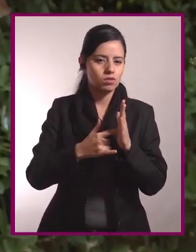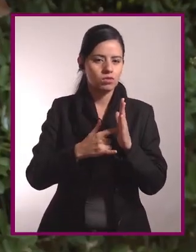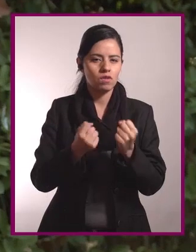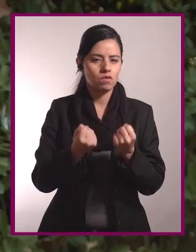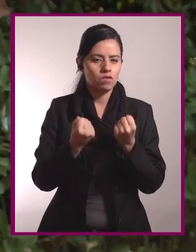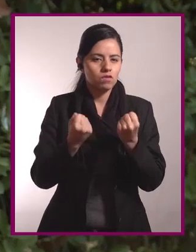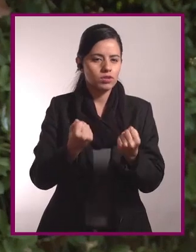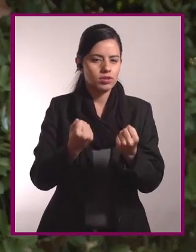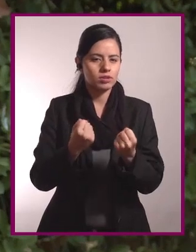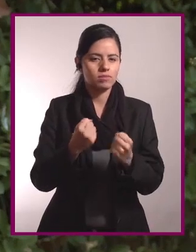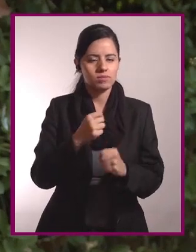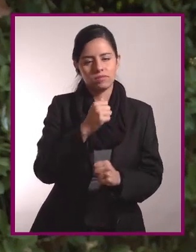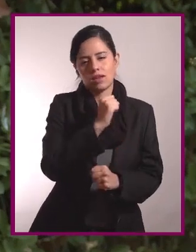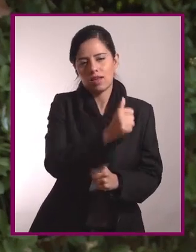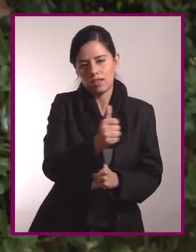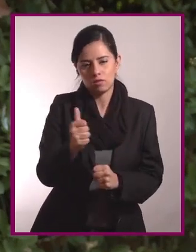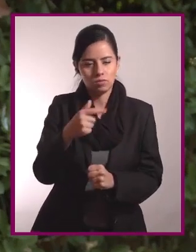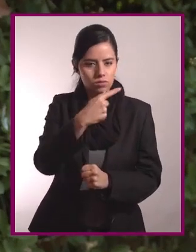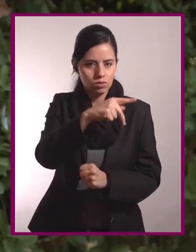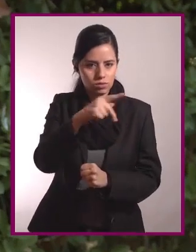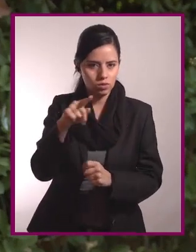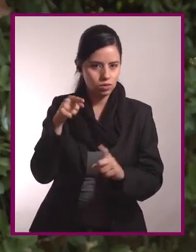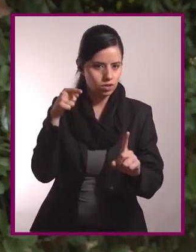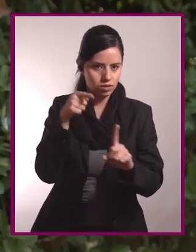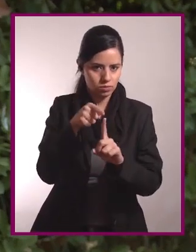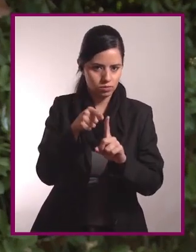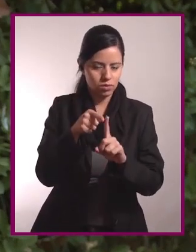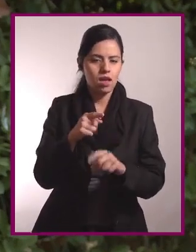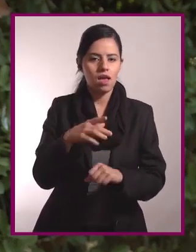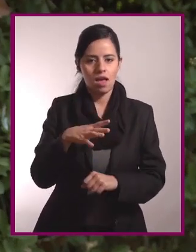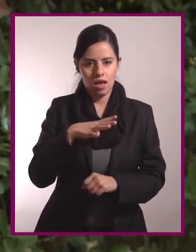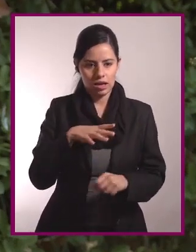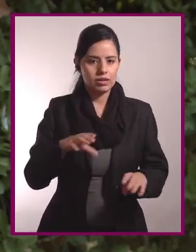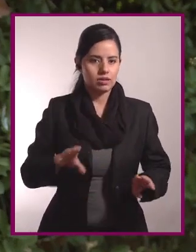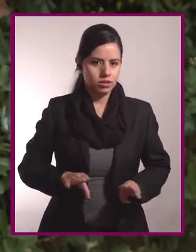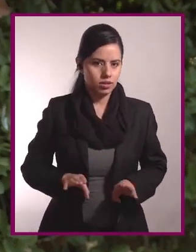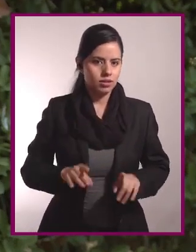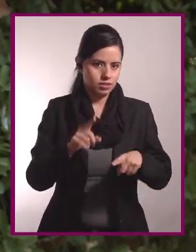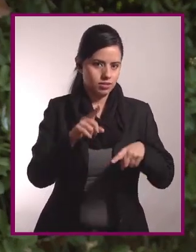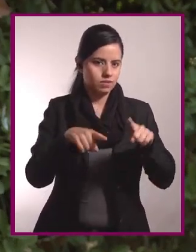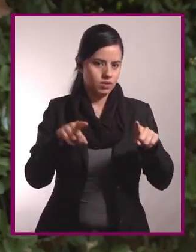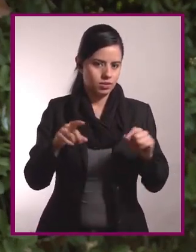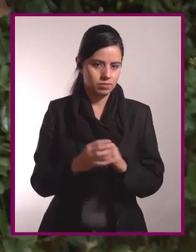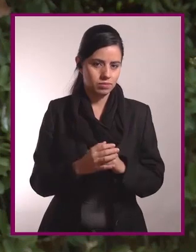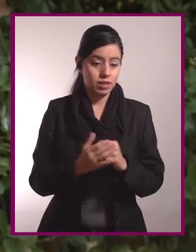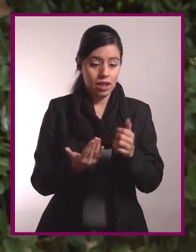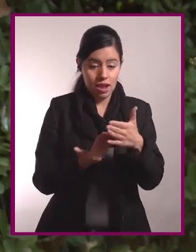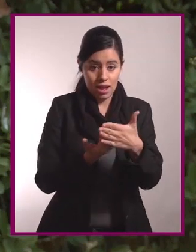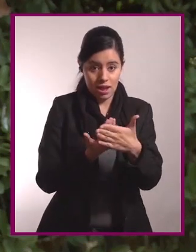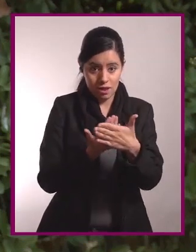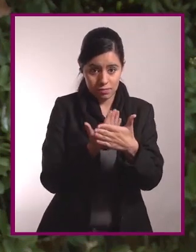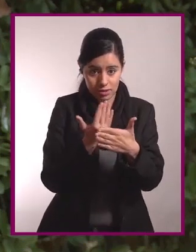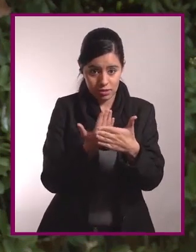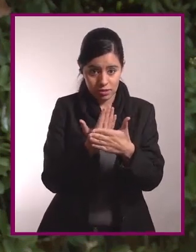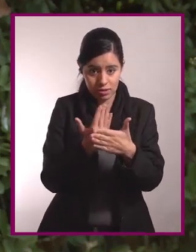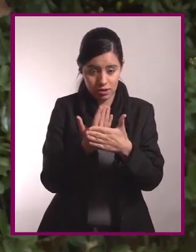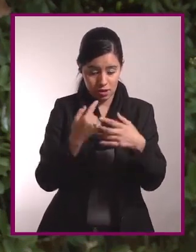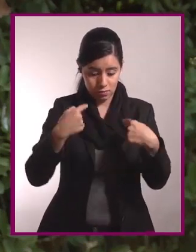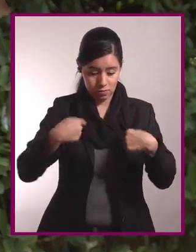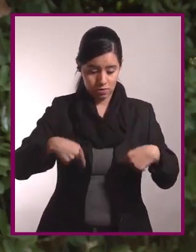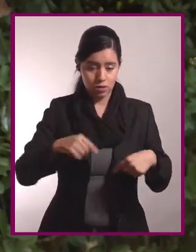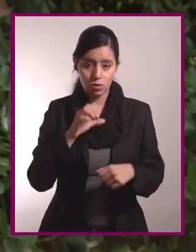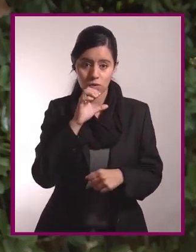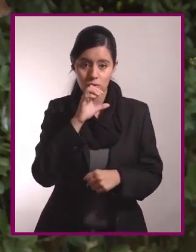a depender del objetivo de cada persona, ya que se tienen características diferentes. Por la mañana, nuestra temperatura